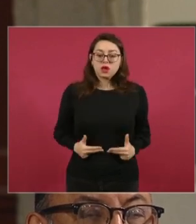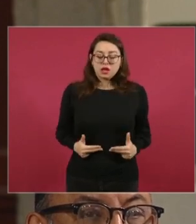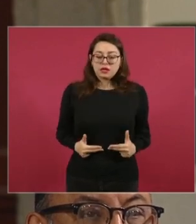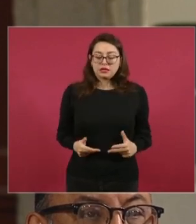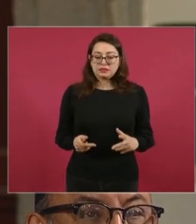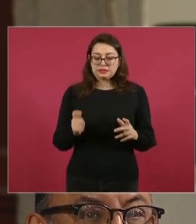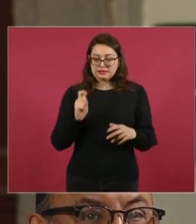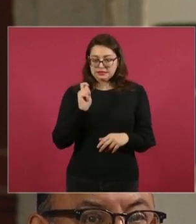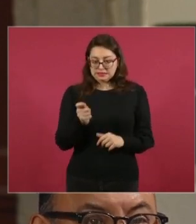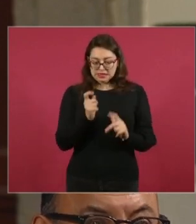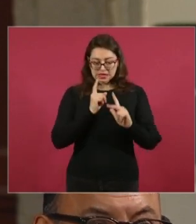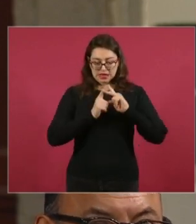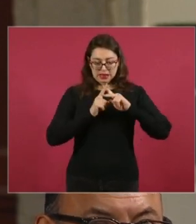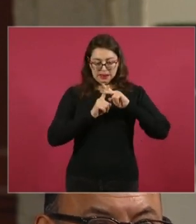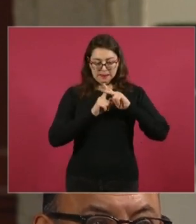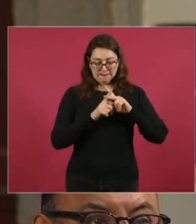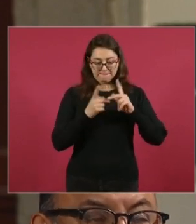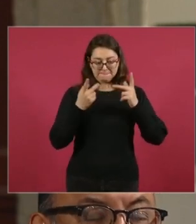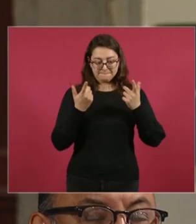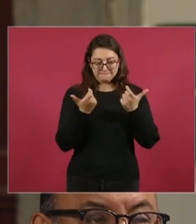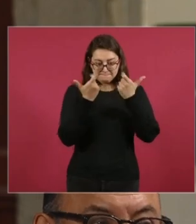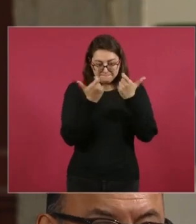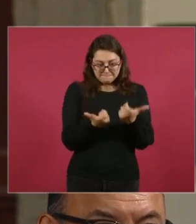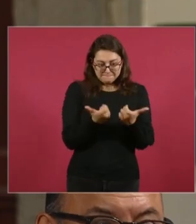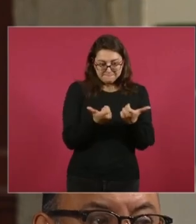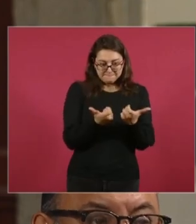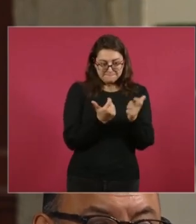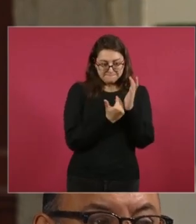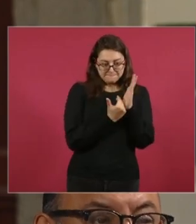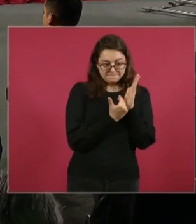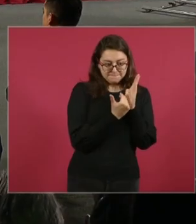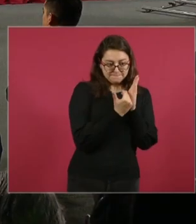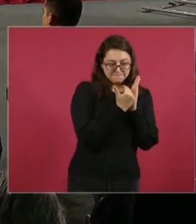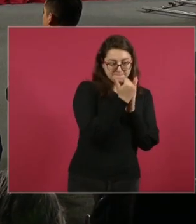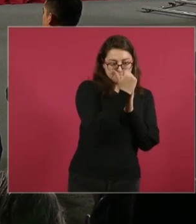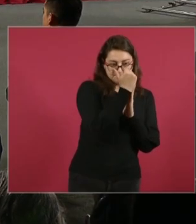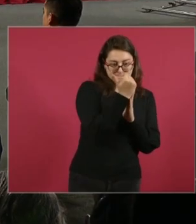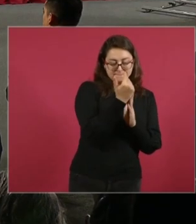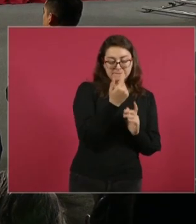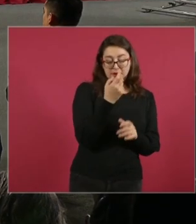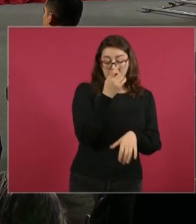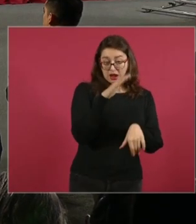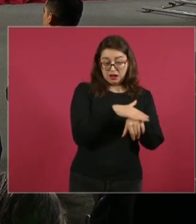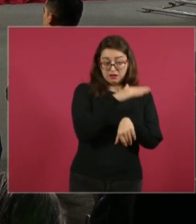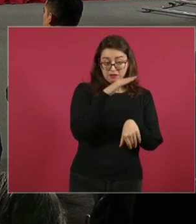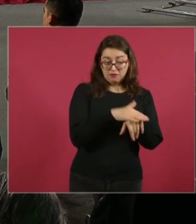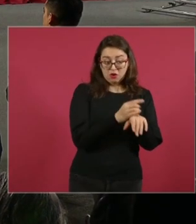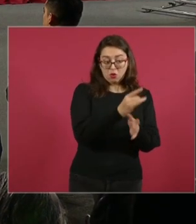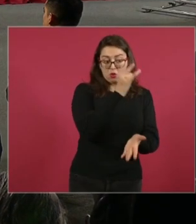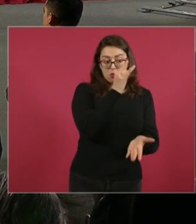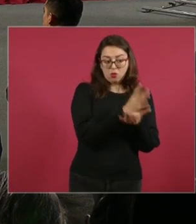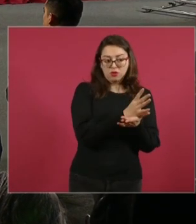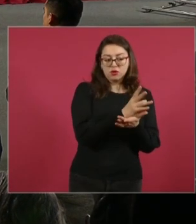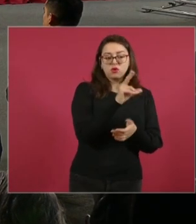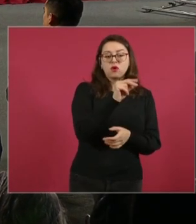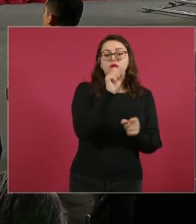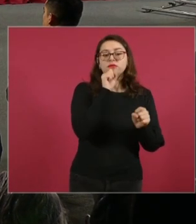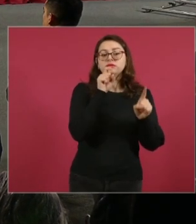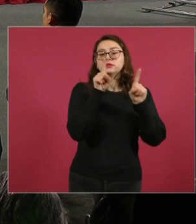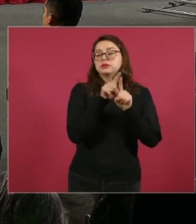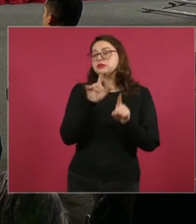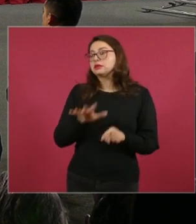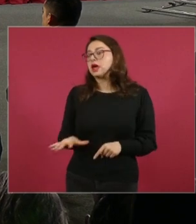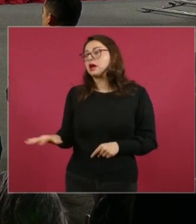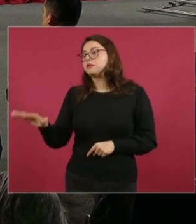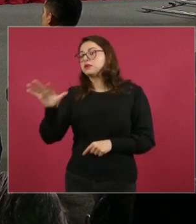crecimiento de la economía per se, sino también medir otros estándares, como por ejemplo el índice de bienestar, el